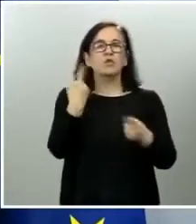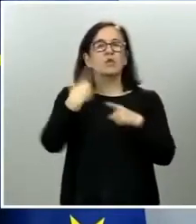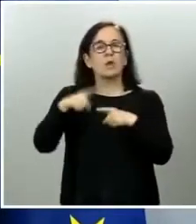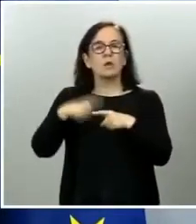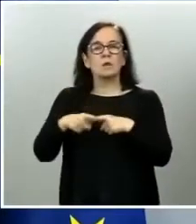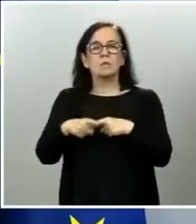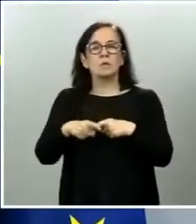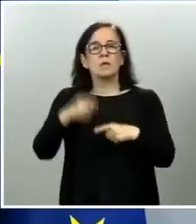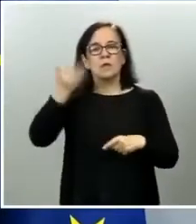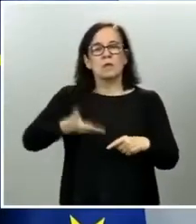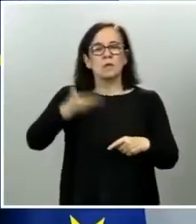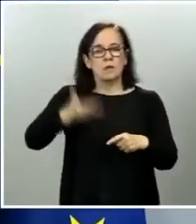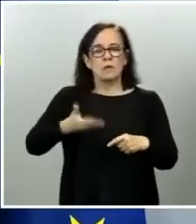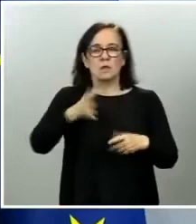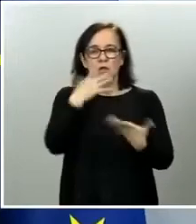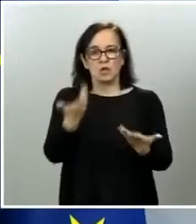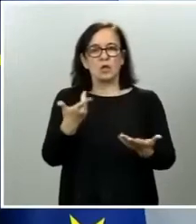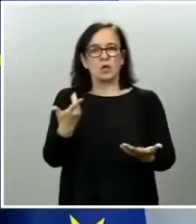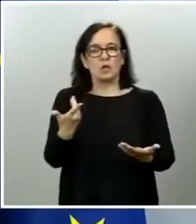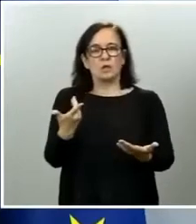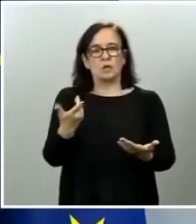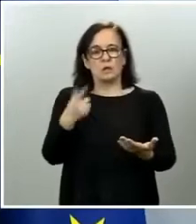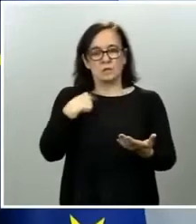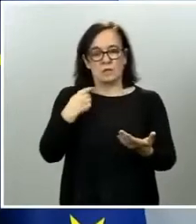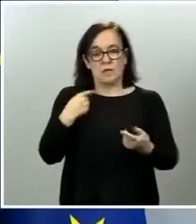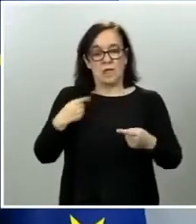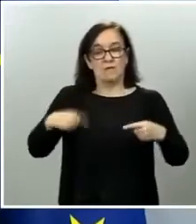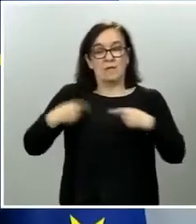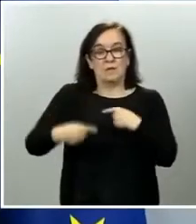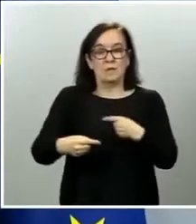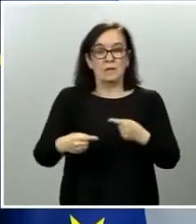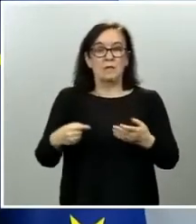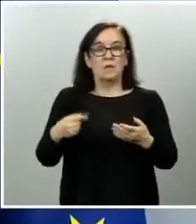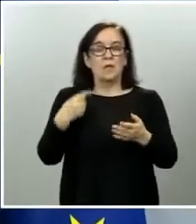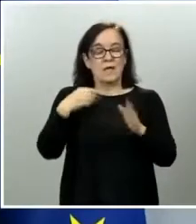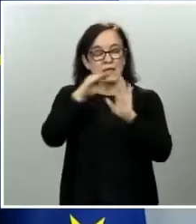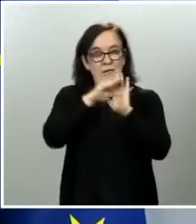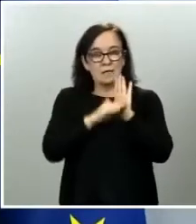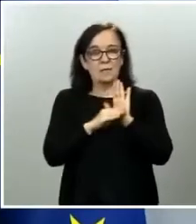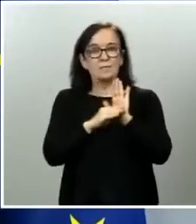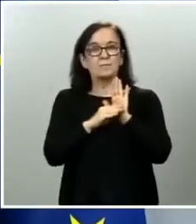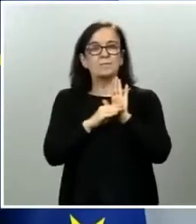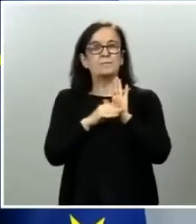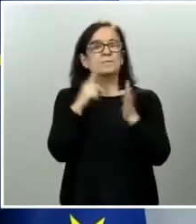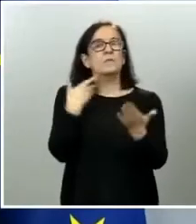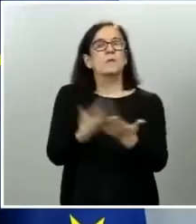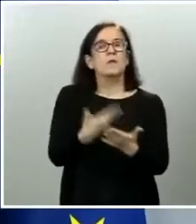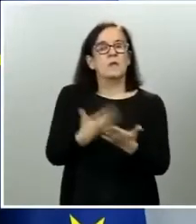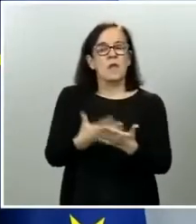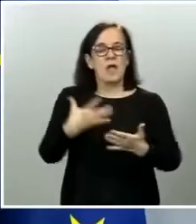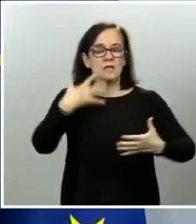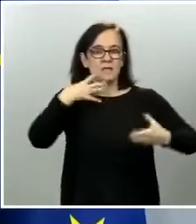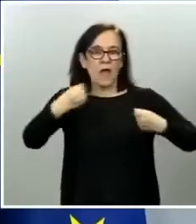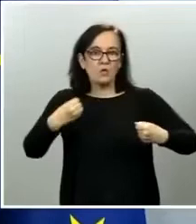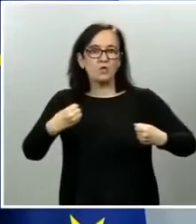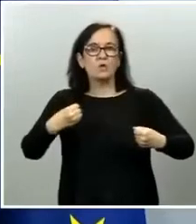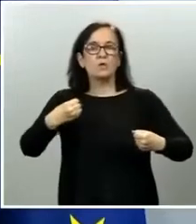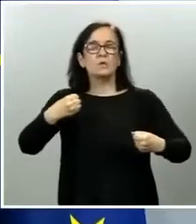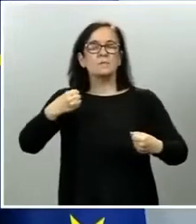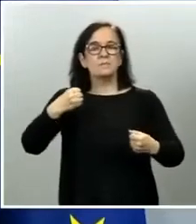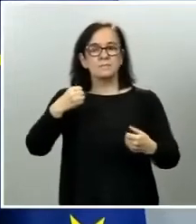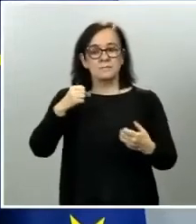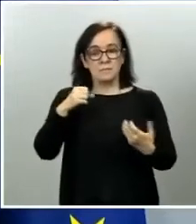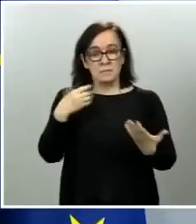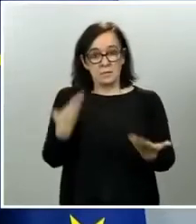importancia y una relevancia trascendental en términos de garantizar la salud pública y sobre todo en